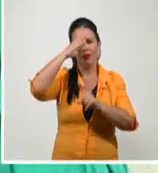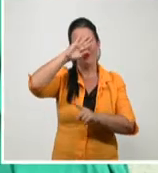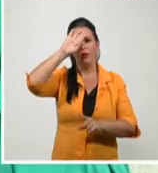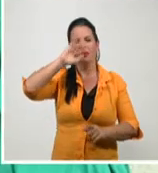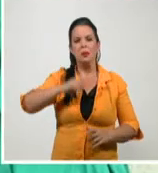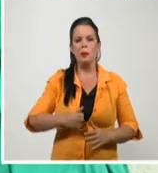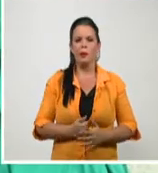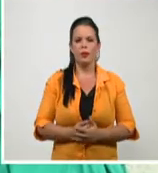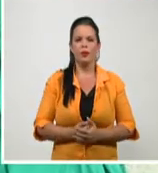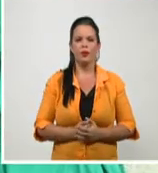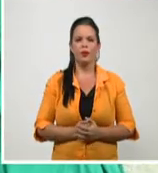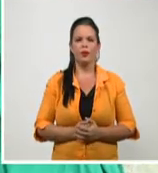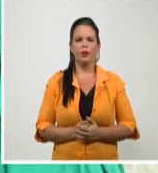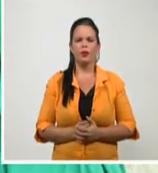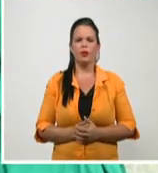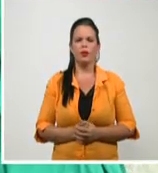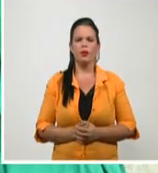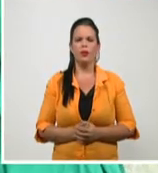Sistema Informativo de la Televisión Cubana.